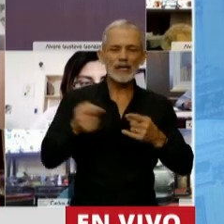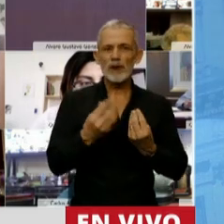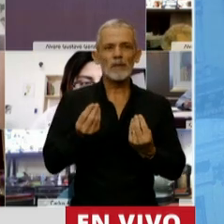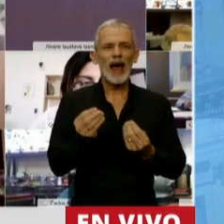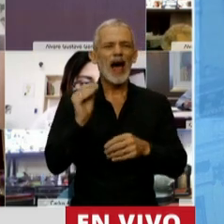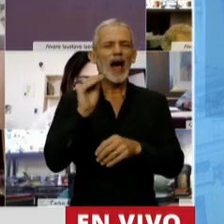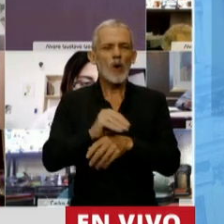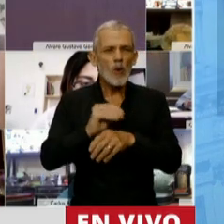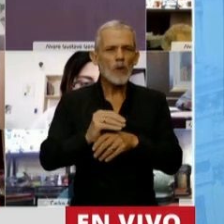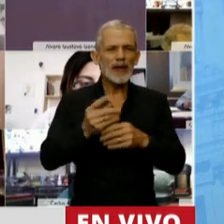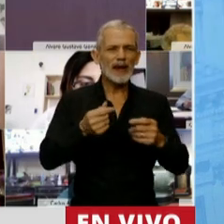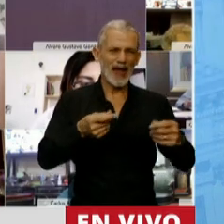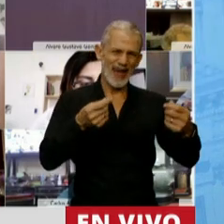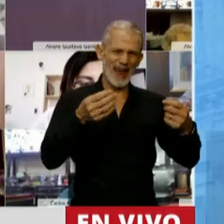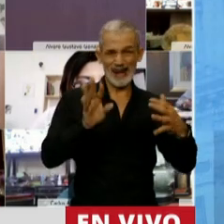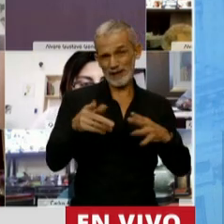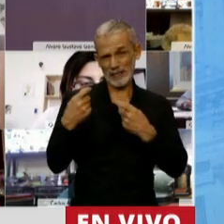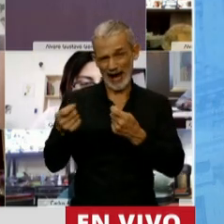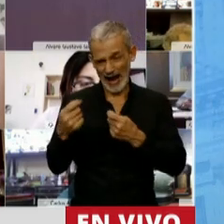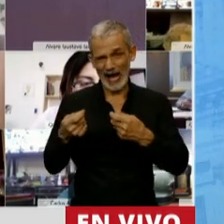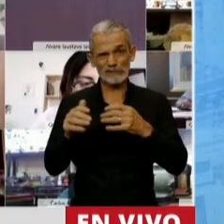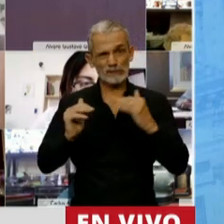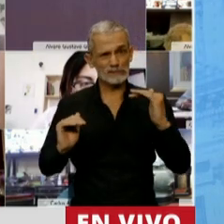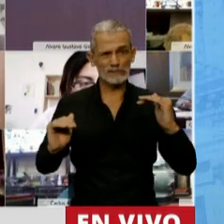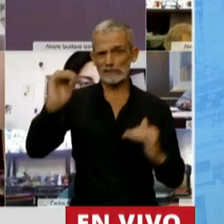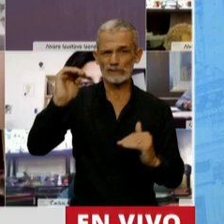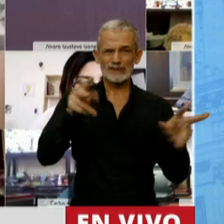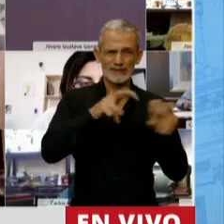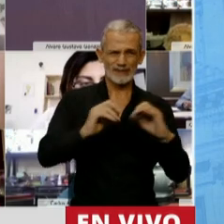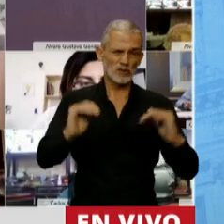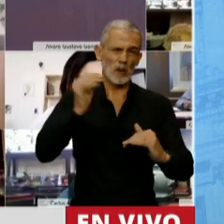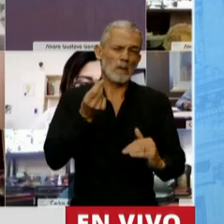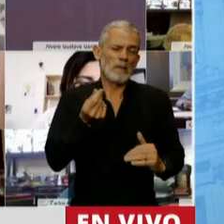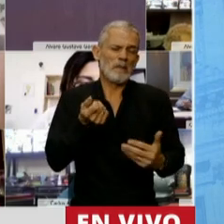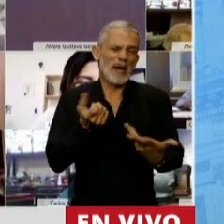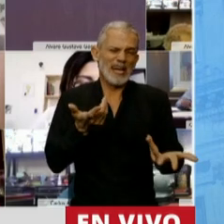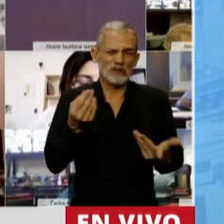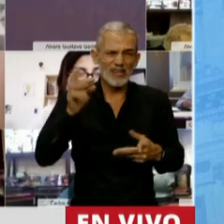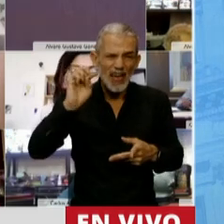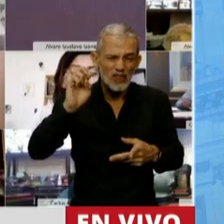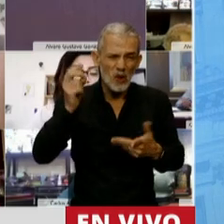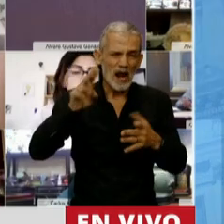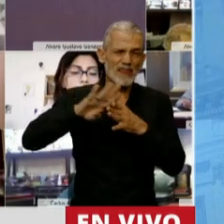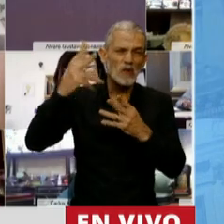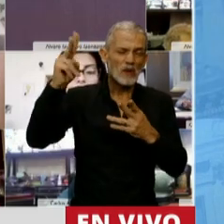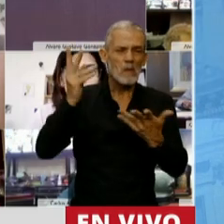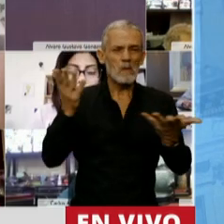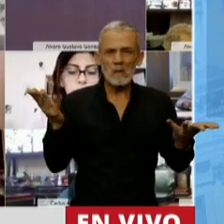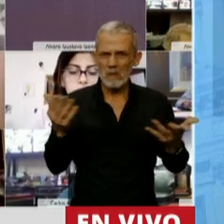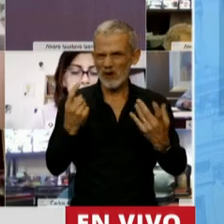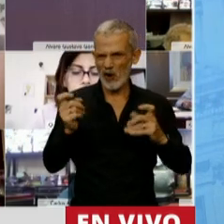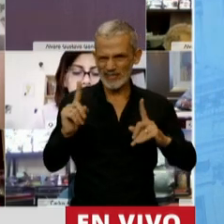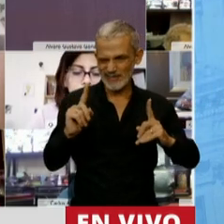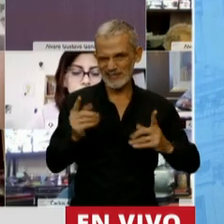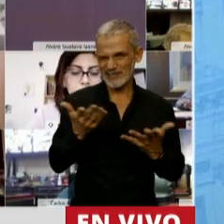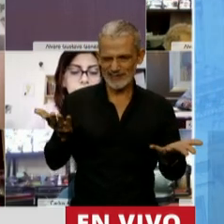cubrir el déficit fiscal. Sobre el déficit fiscal deberíamos decir que es en pesos, por lo tanto no debería haber generado deuda externa de